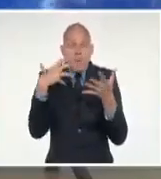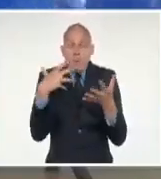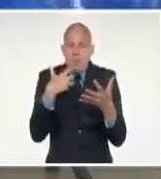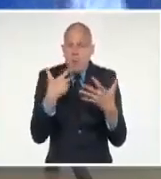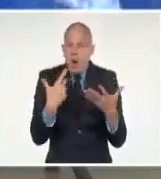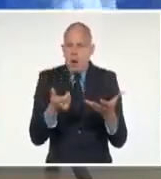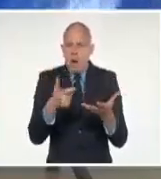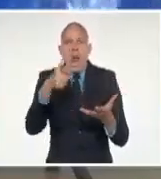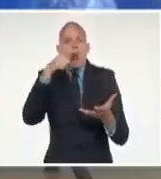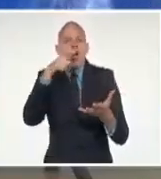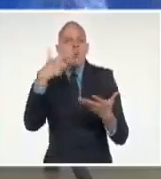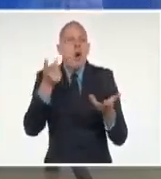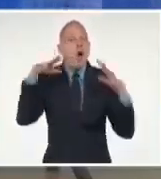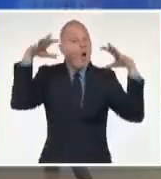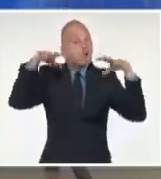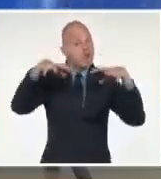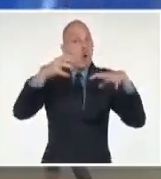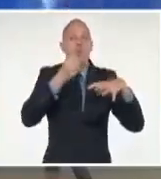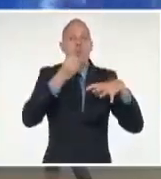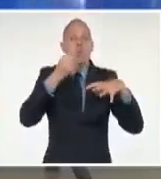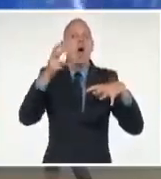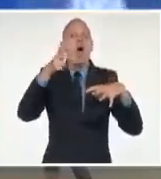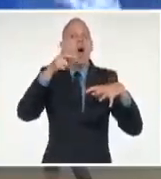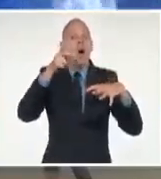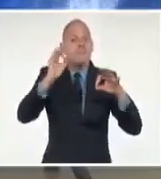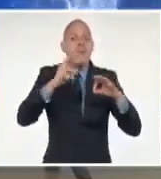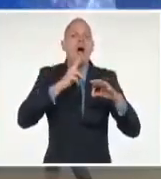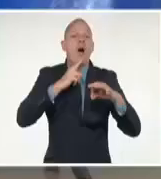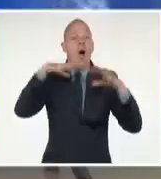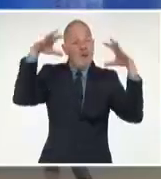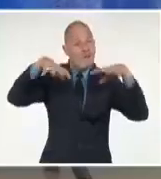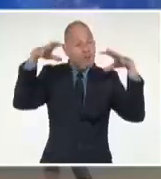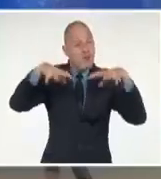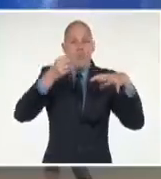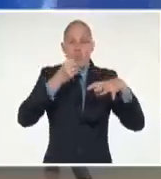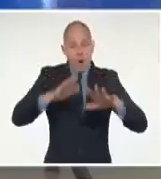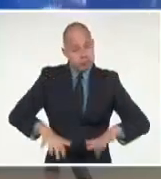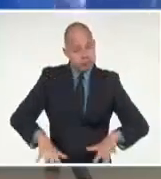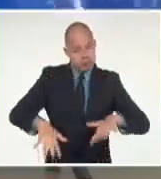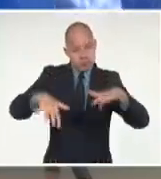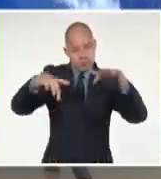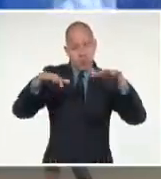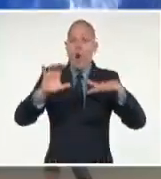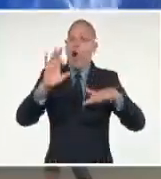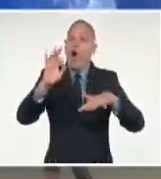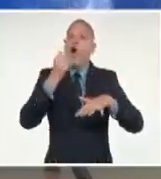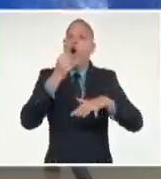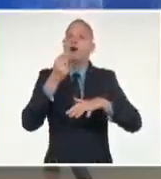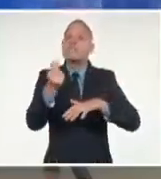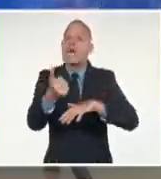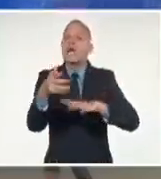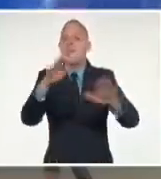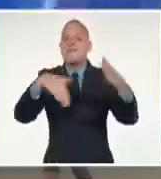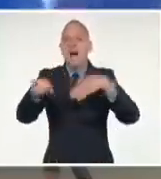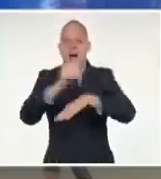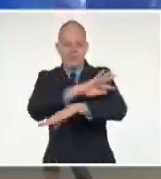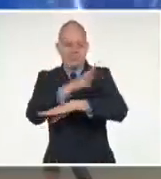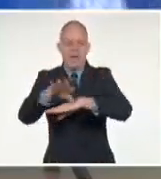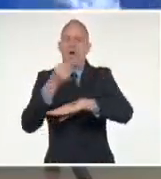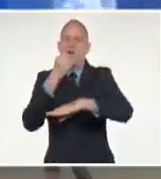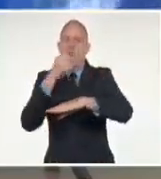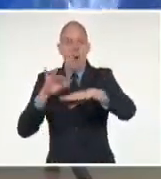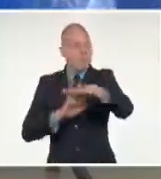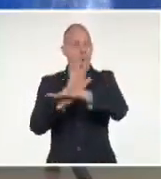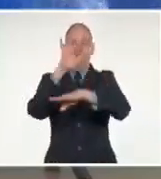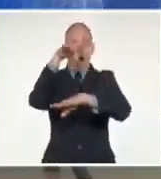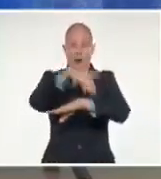pueden provocar inundaciones. Y que estas lluvias van a irse moviendo más hacia Mayabeque, hacia